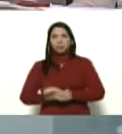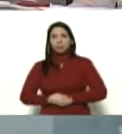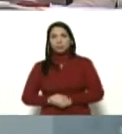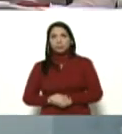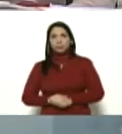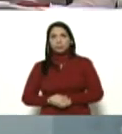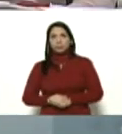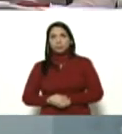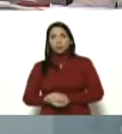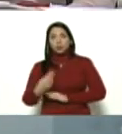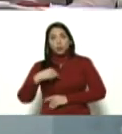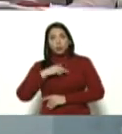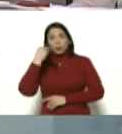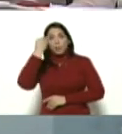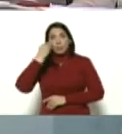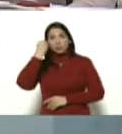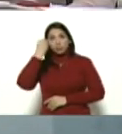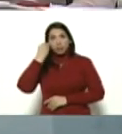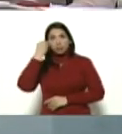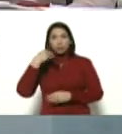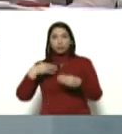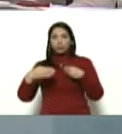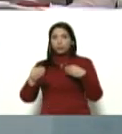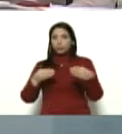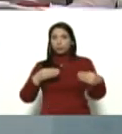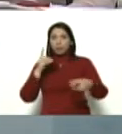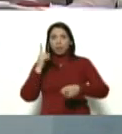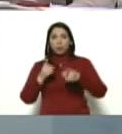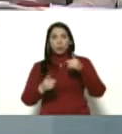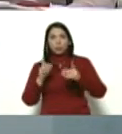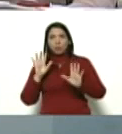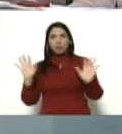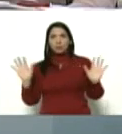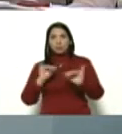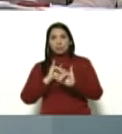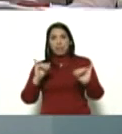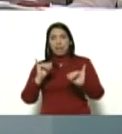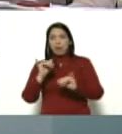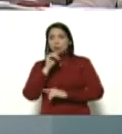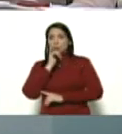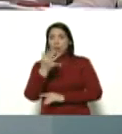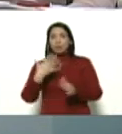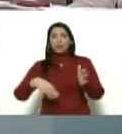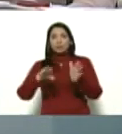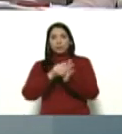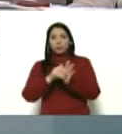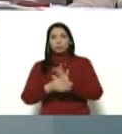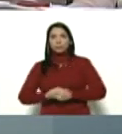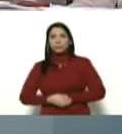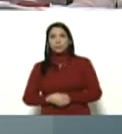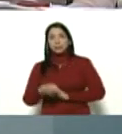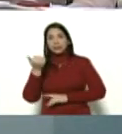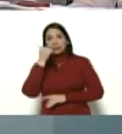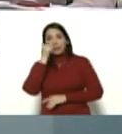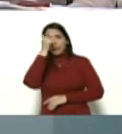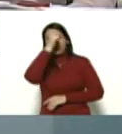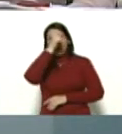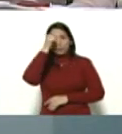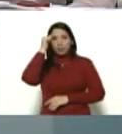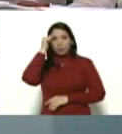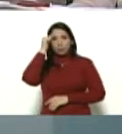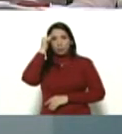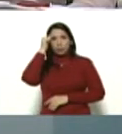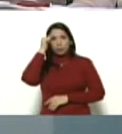Y estamos pensando alguna flexibilización. Ya anuncié y ratifico, sábado y domingo